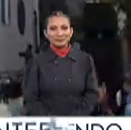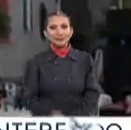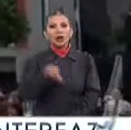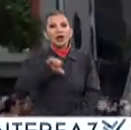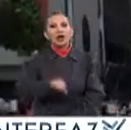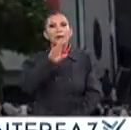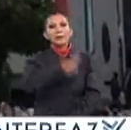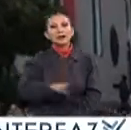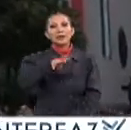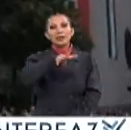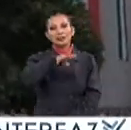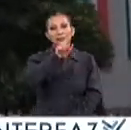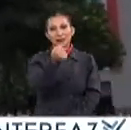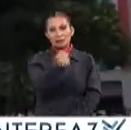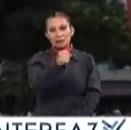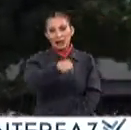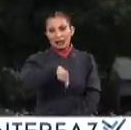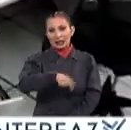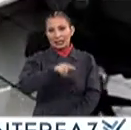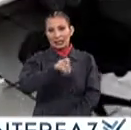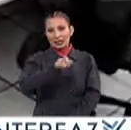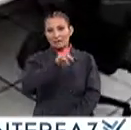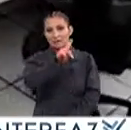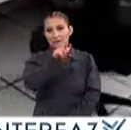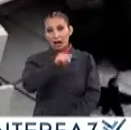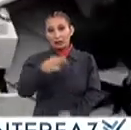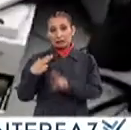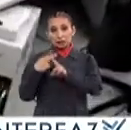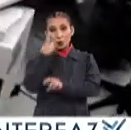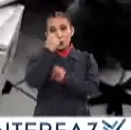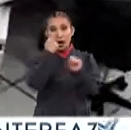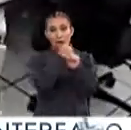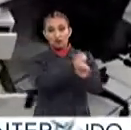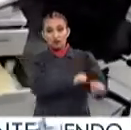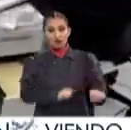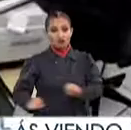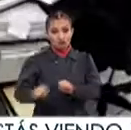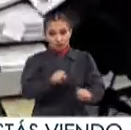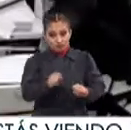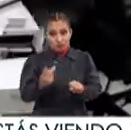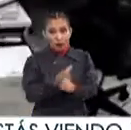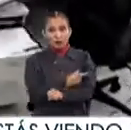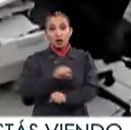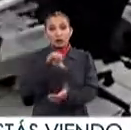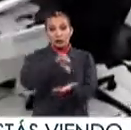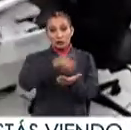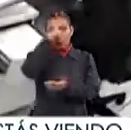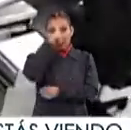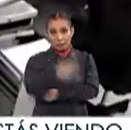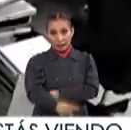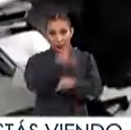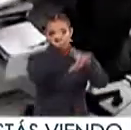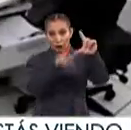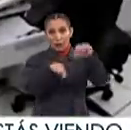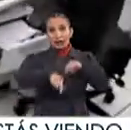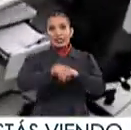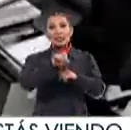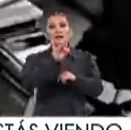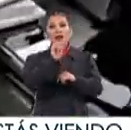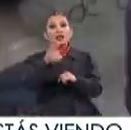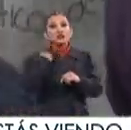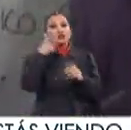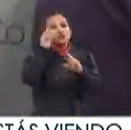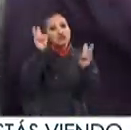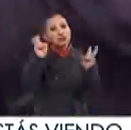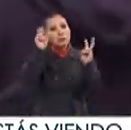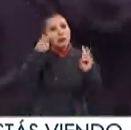Hoy miércoles 19 de septiembre en Interfaz se cumple un año del terremoto que sacudió el centro del país y en Interfaz tendremos